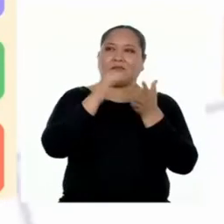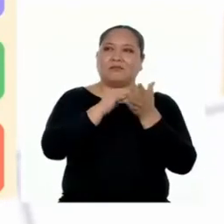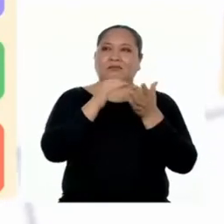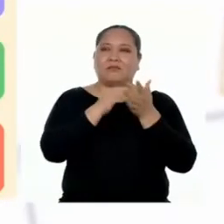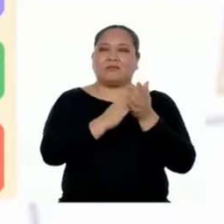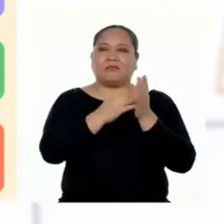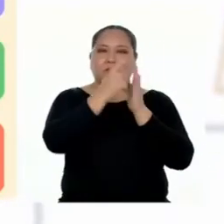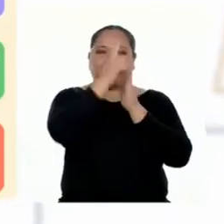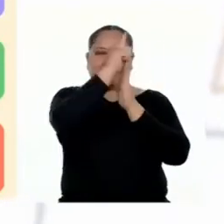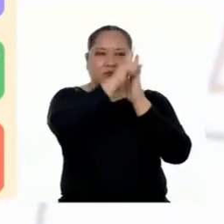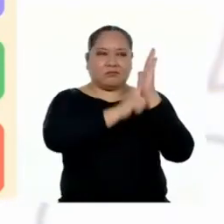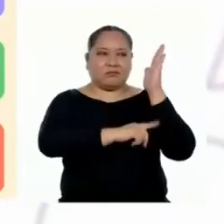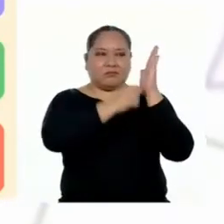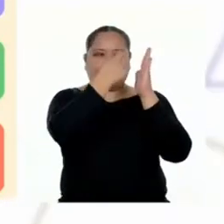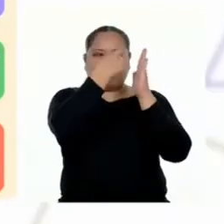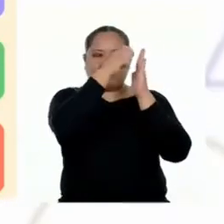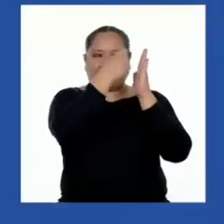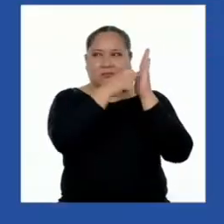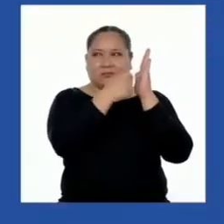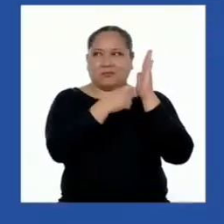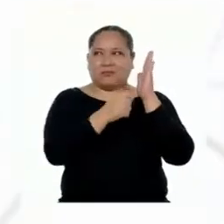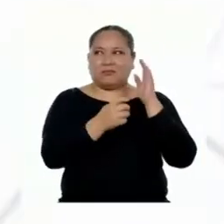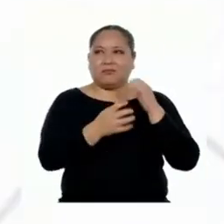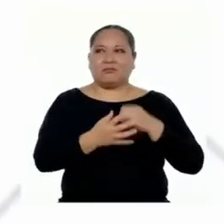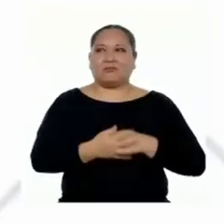lista de cotejo?